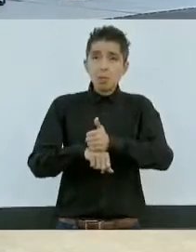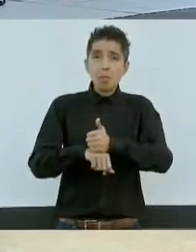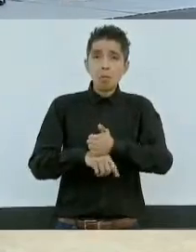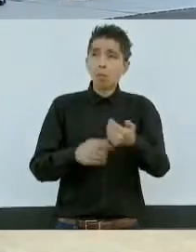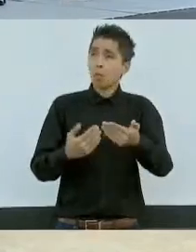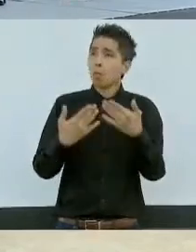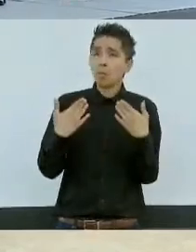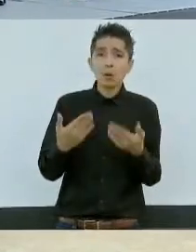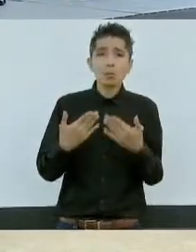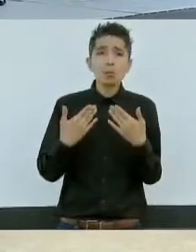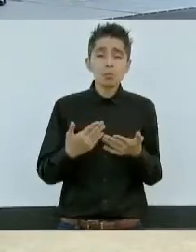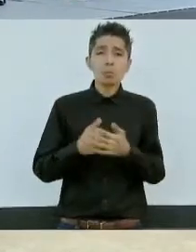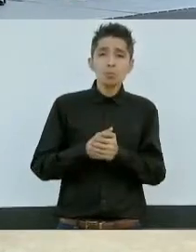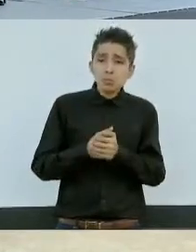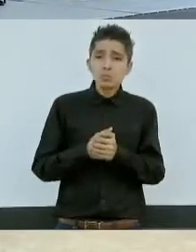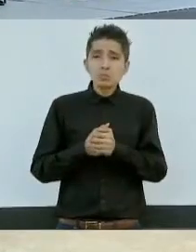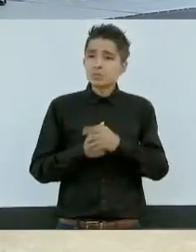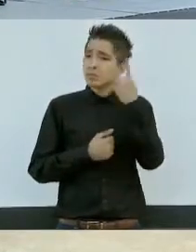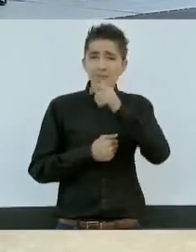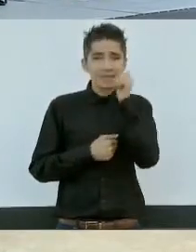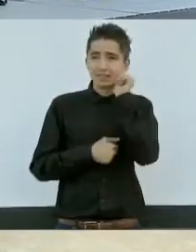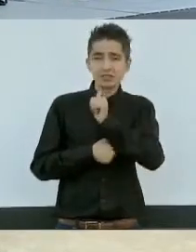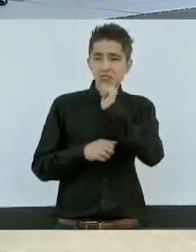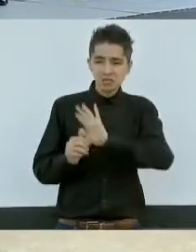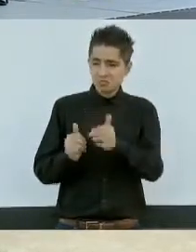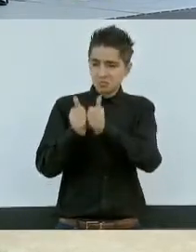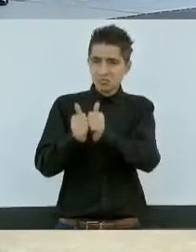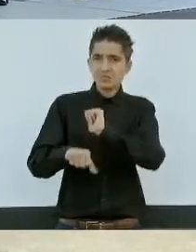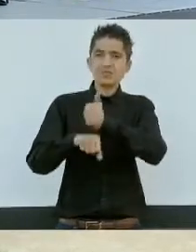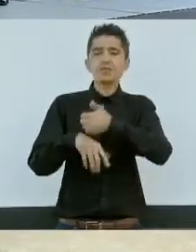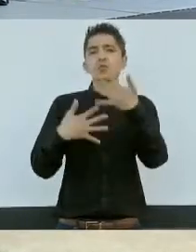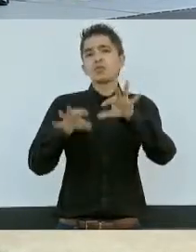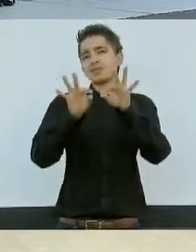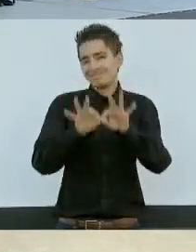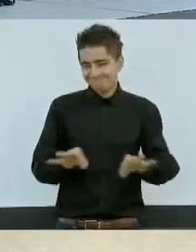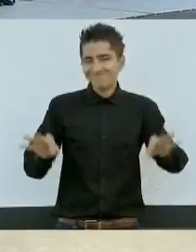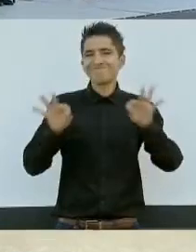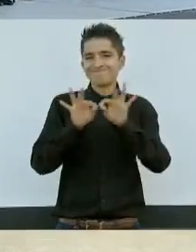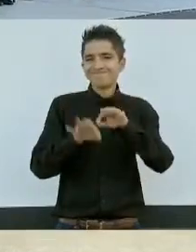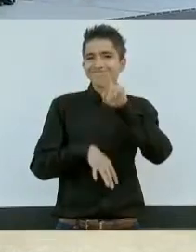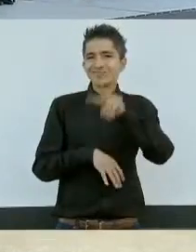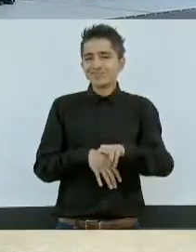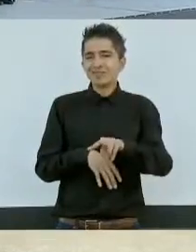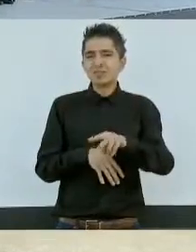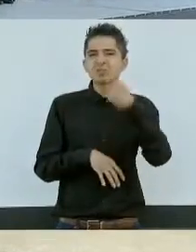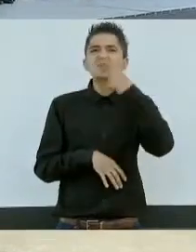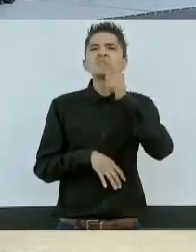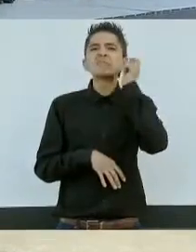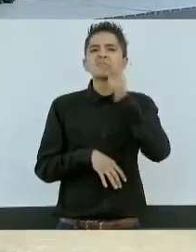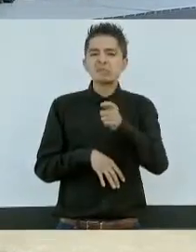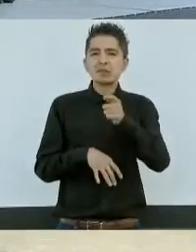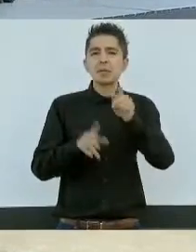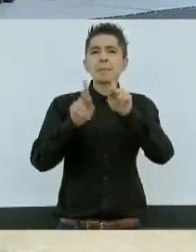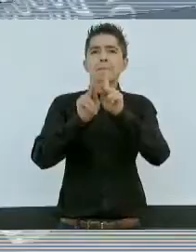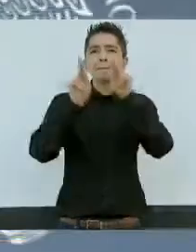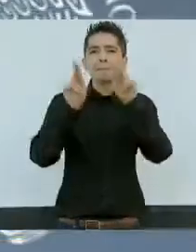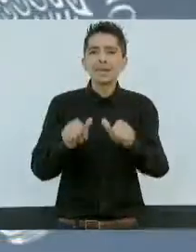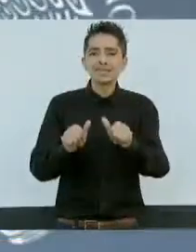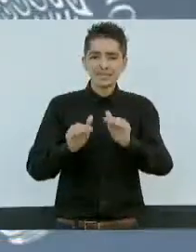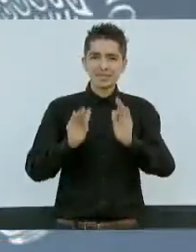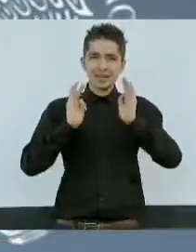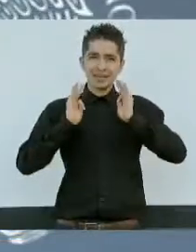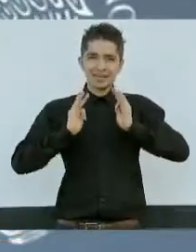Guardia Nacional de manera permanente va a ser fundamental para garantizar la paz y la